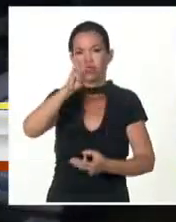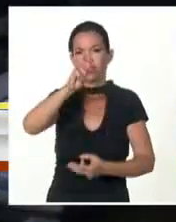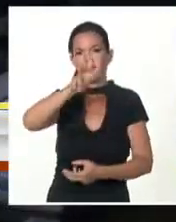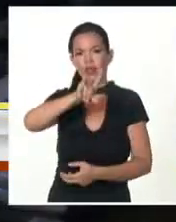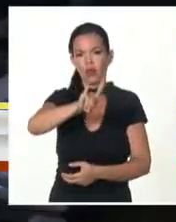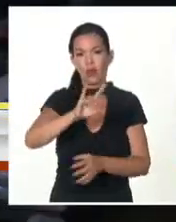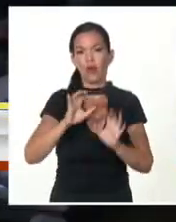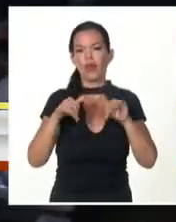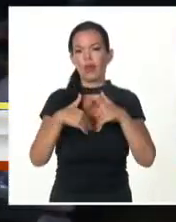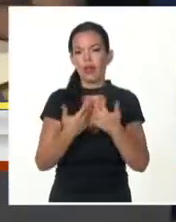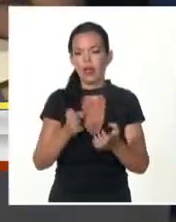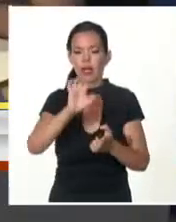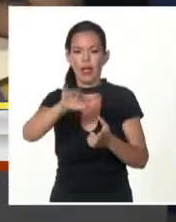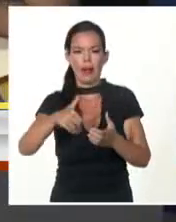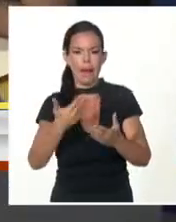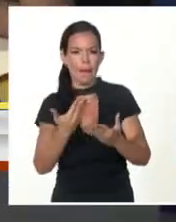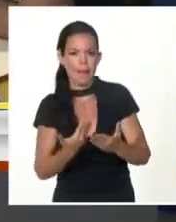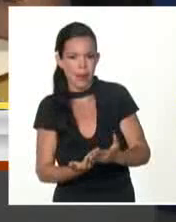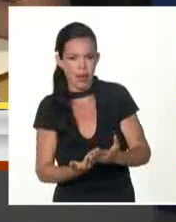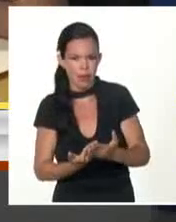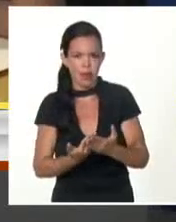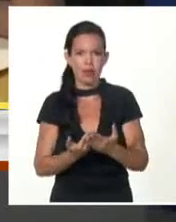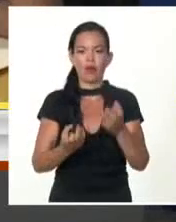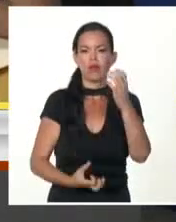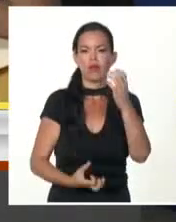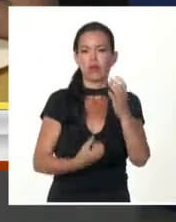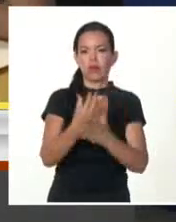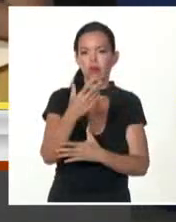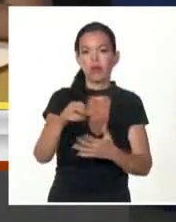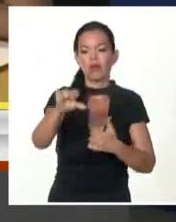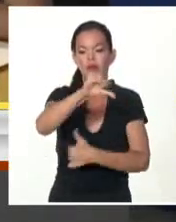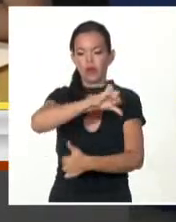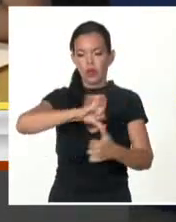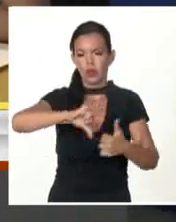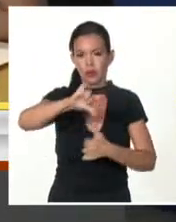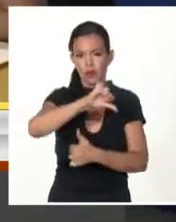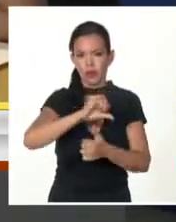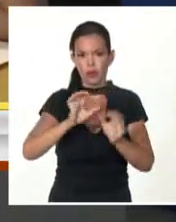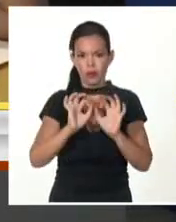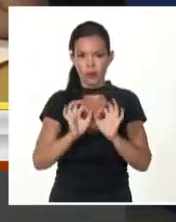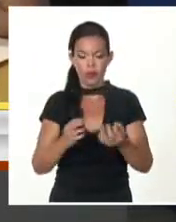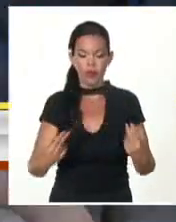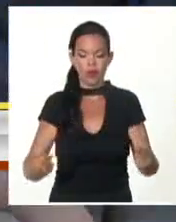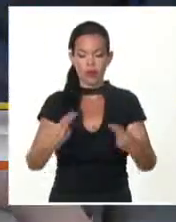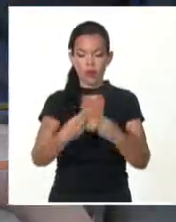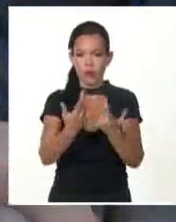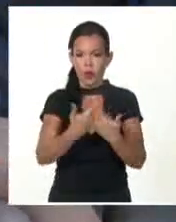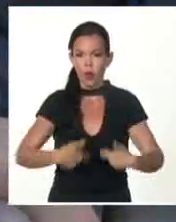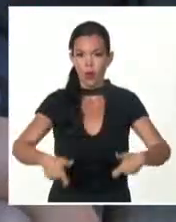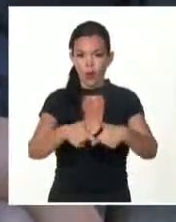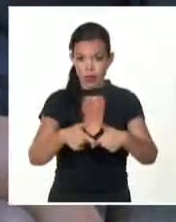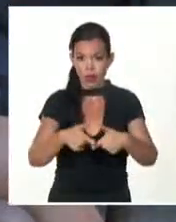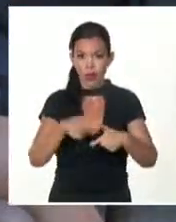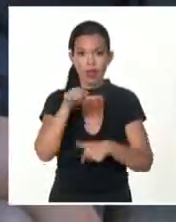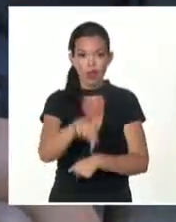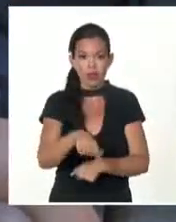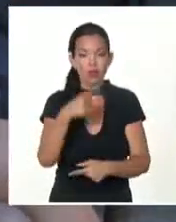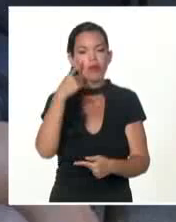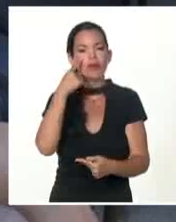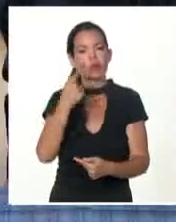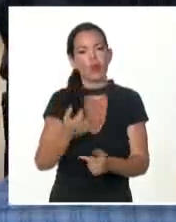Organizadoras de Congresos de América Latina, COCAL por sus siglas, se inscribe en la Estrategia de Desarrollo del Segmento de Eventos y Reuniones,